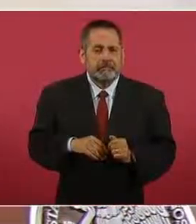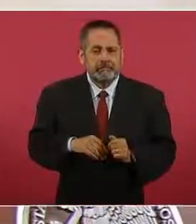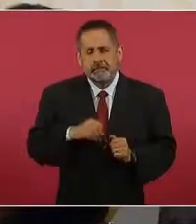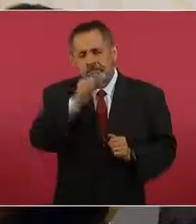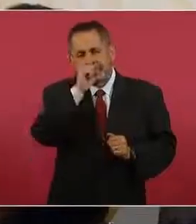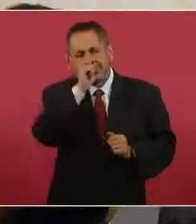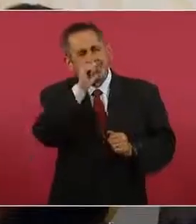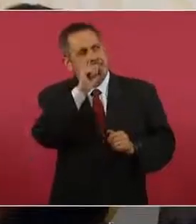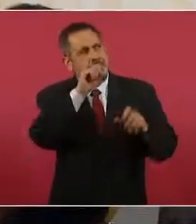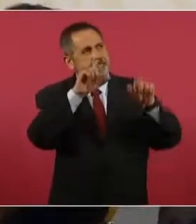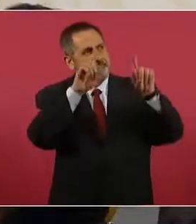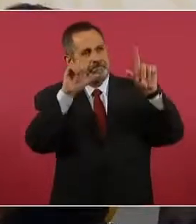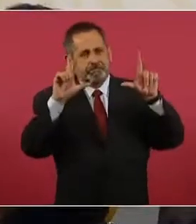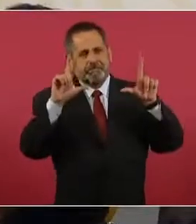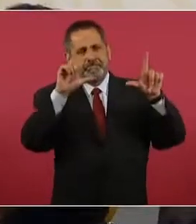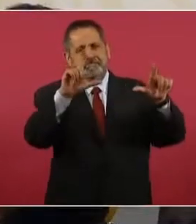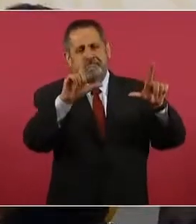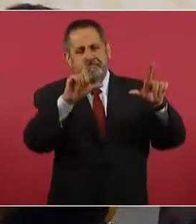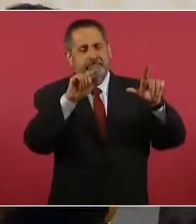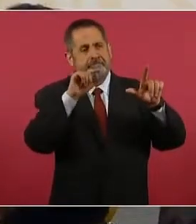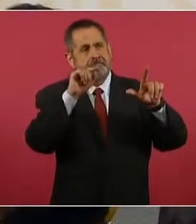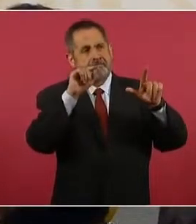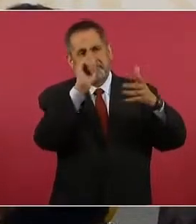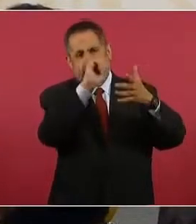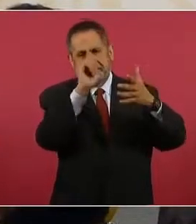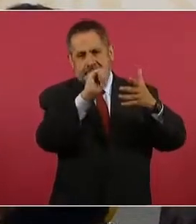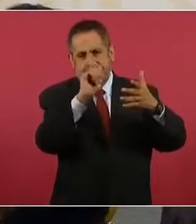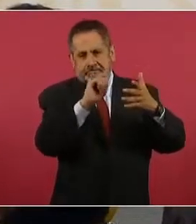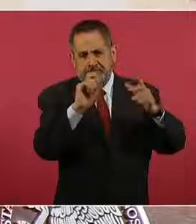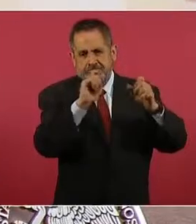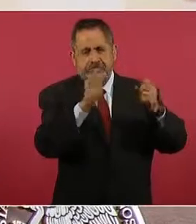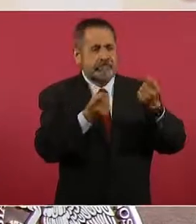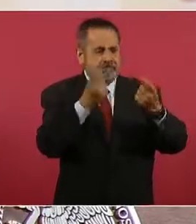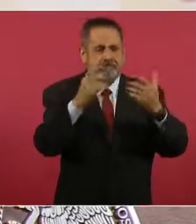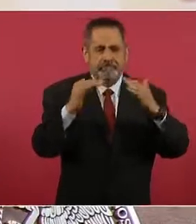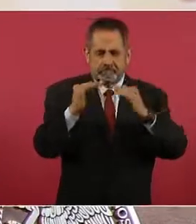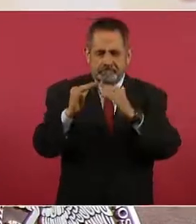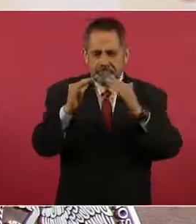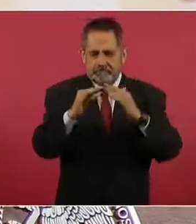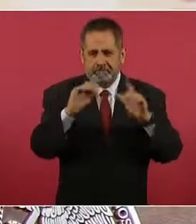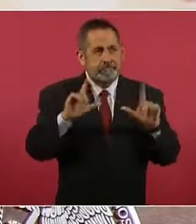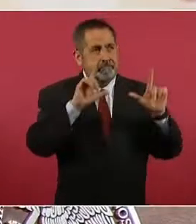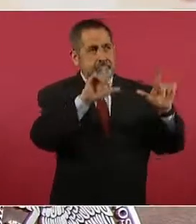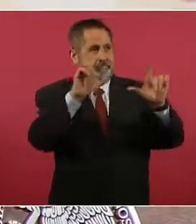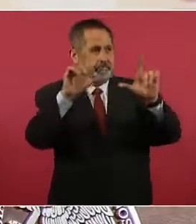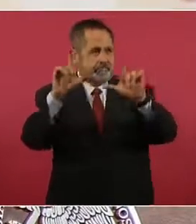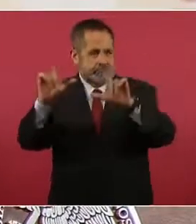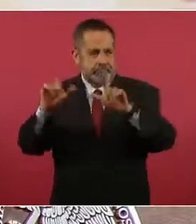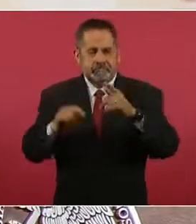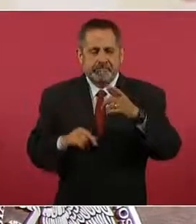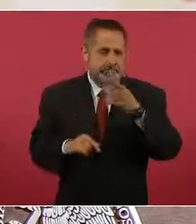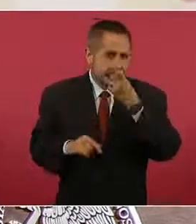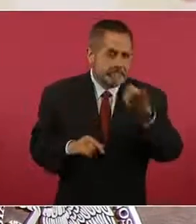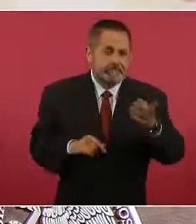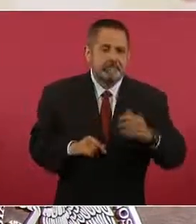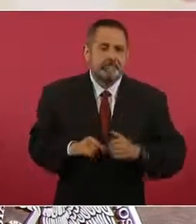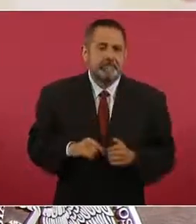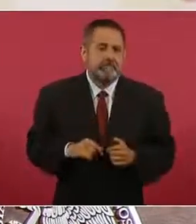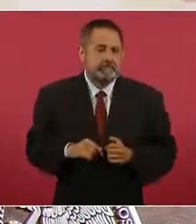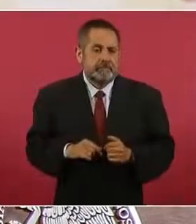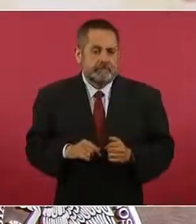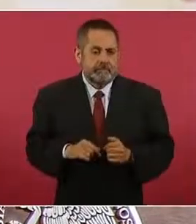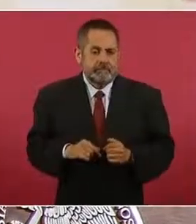carteles colocados en algunas casas que